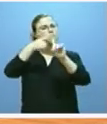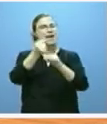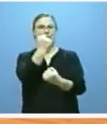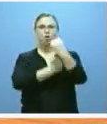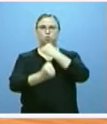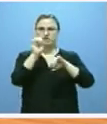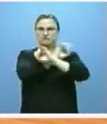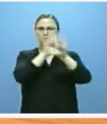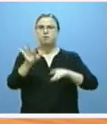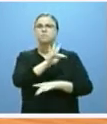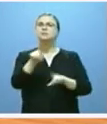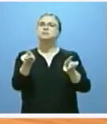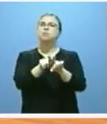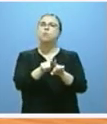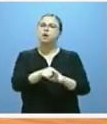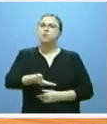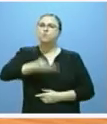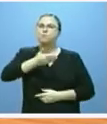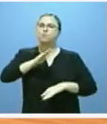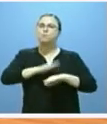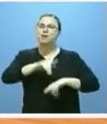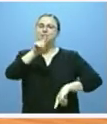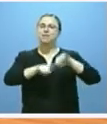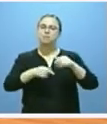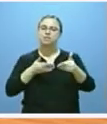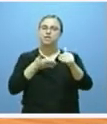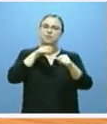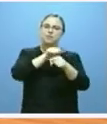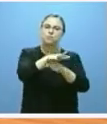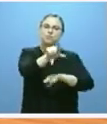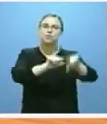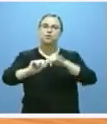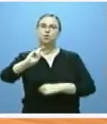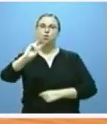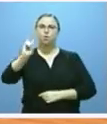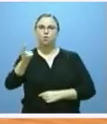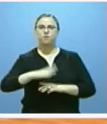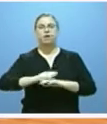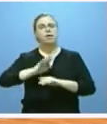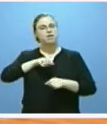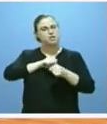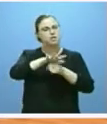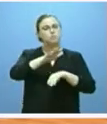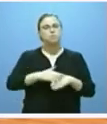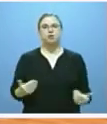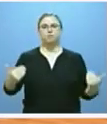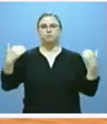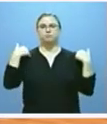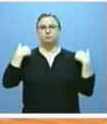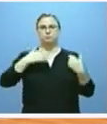pero que también es la clave de muchas decisiones que van más allá y que afectan al conjunto de competencias de la comunidad.